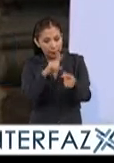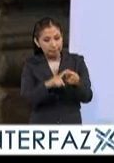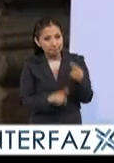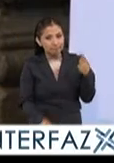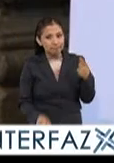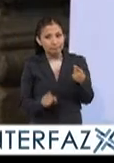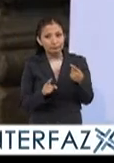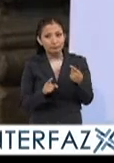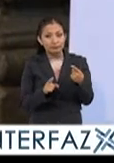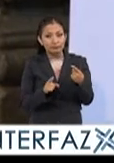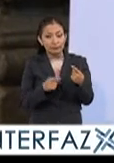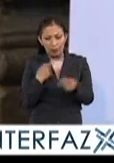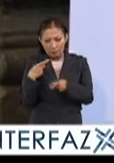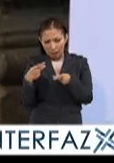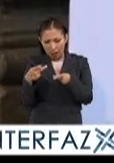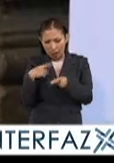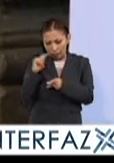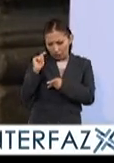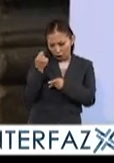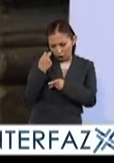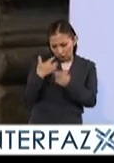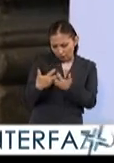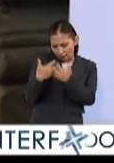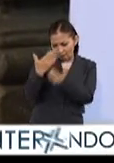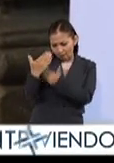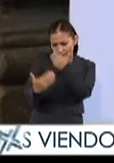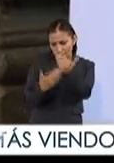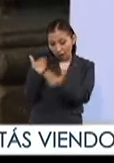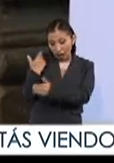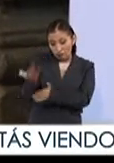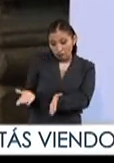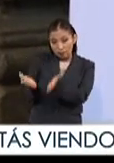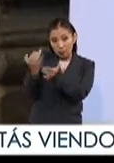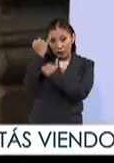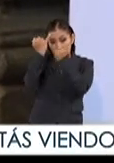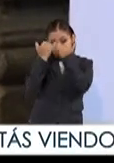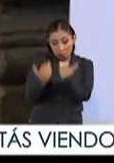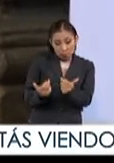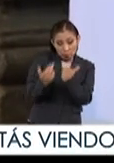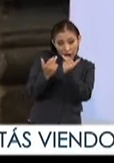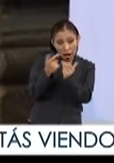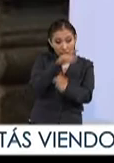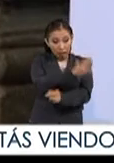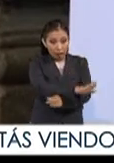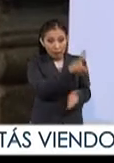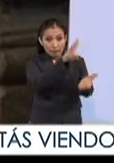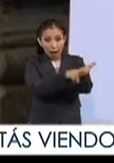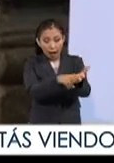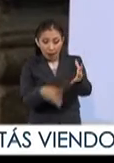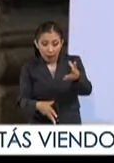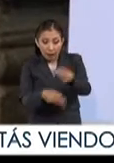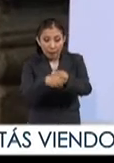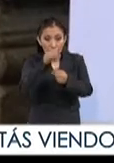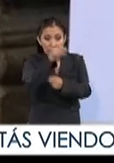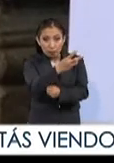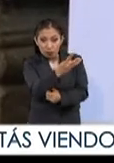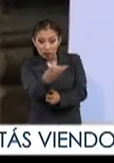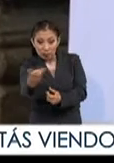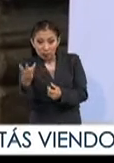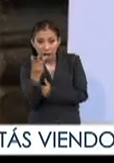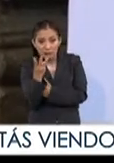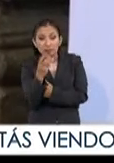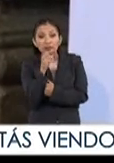desarrollar tecnología y fomentar la innovación tanto por el valor intrínseco de estos valores